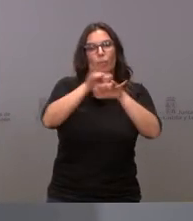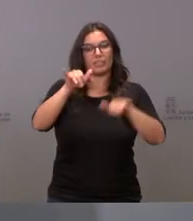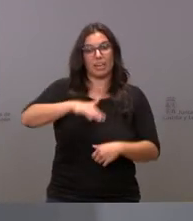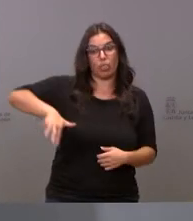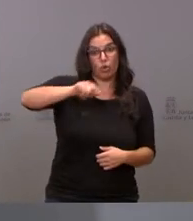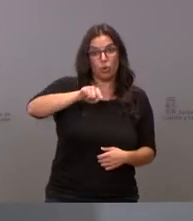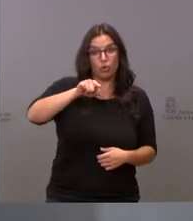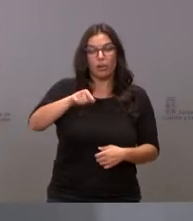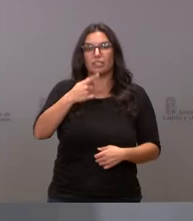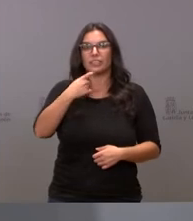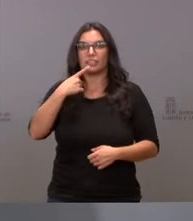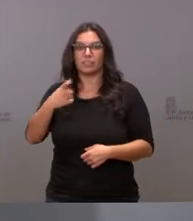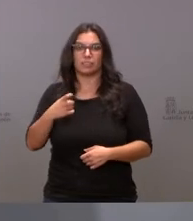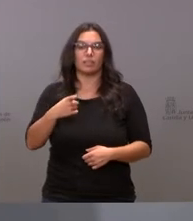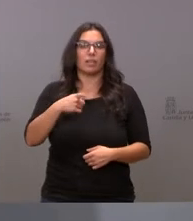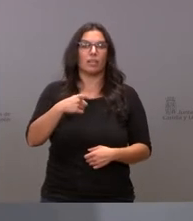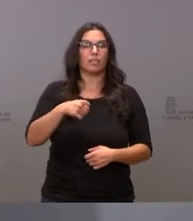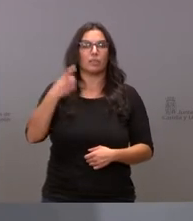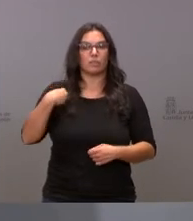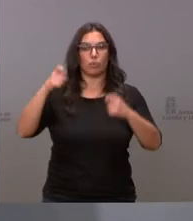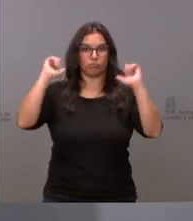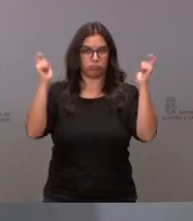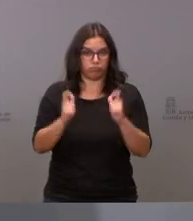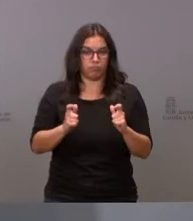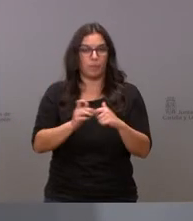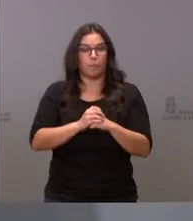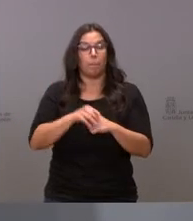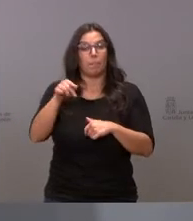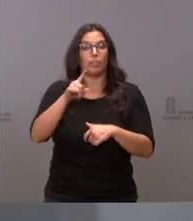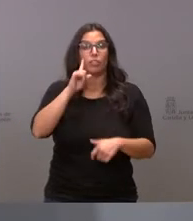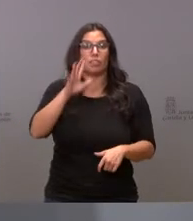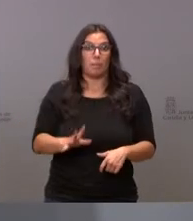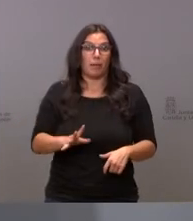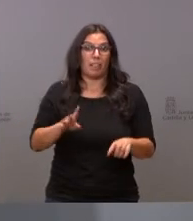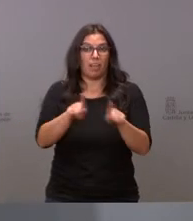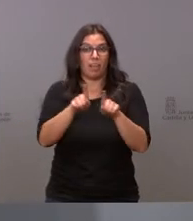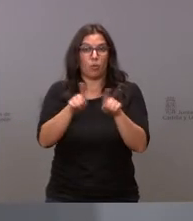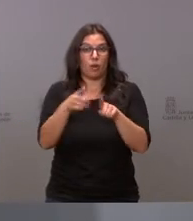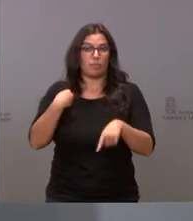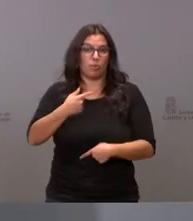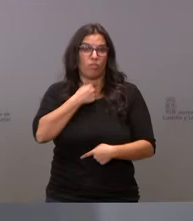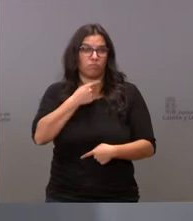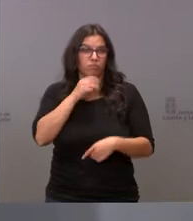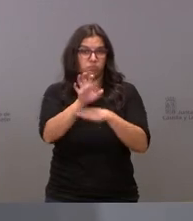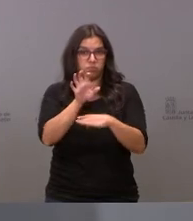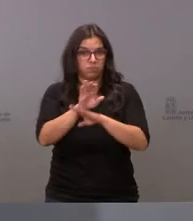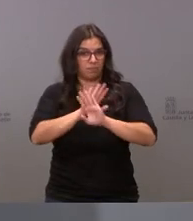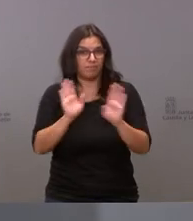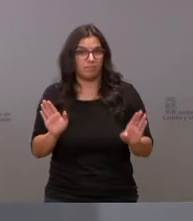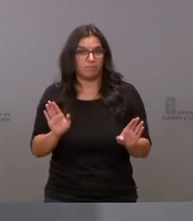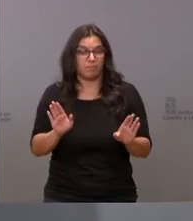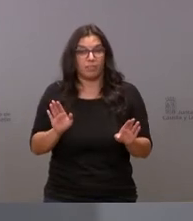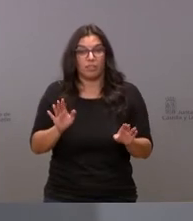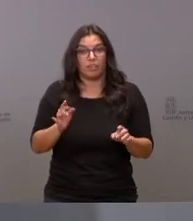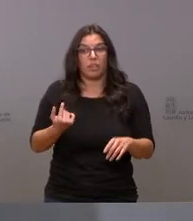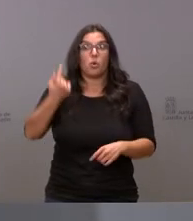las dificultades demográficas esto se parece bastante a un sketch de José Mota ¿alguien hará algo